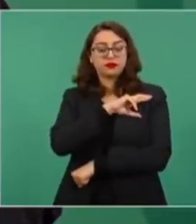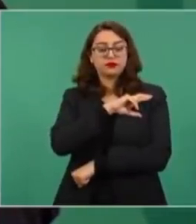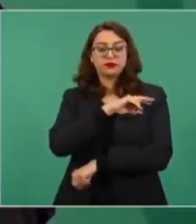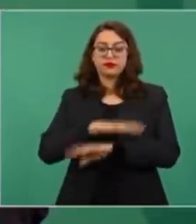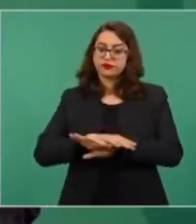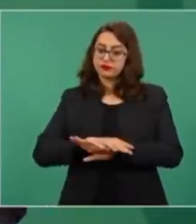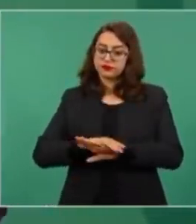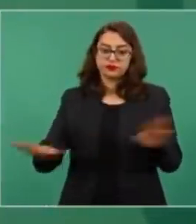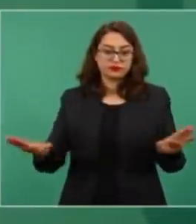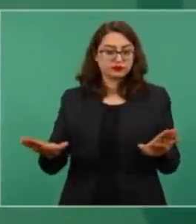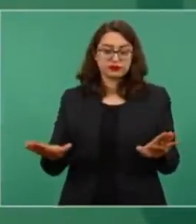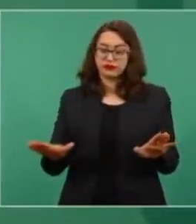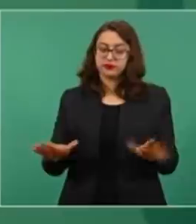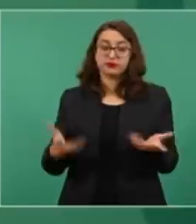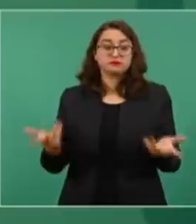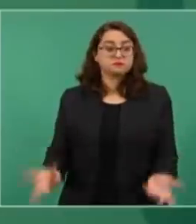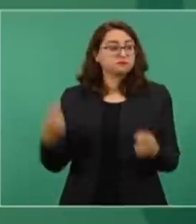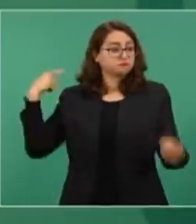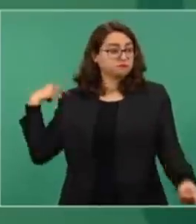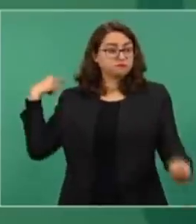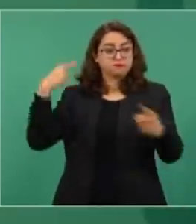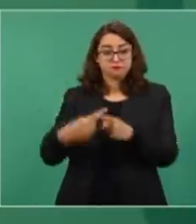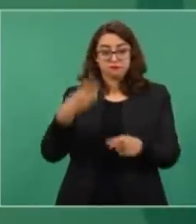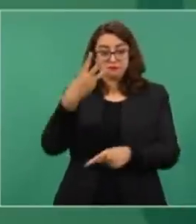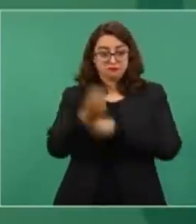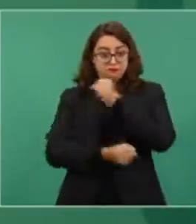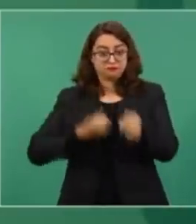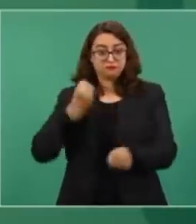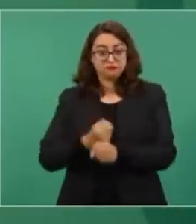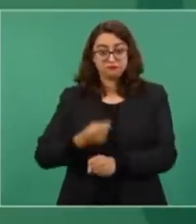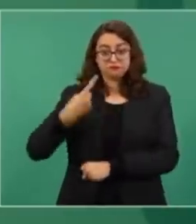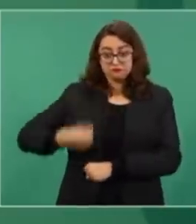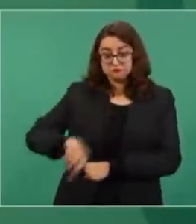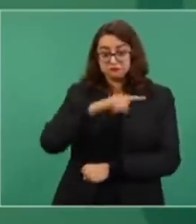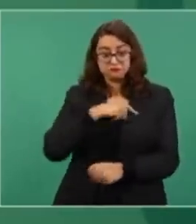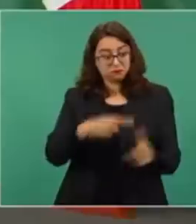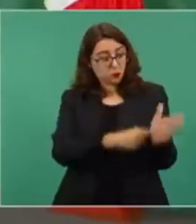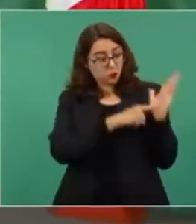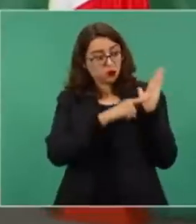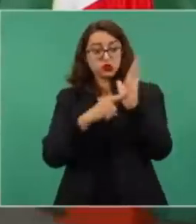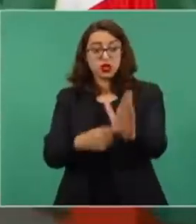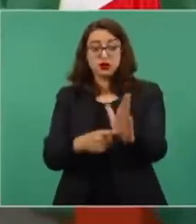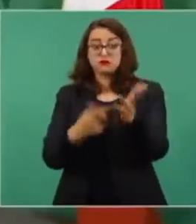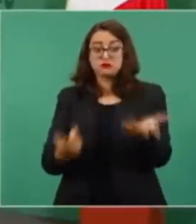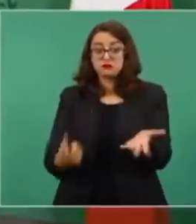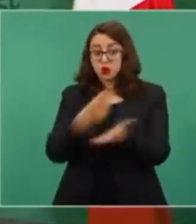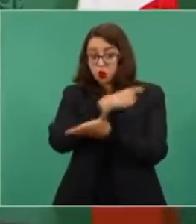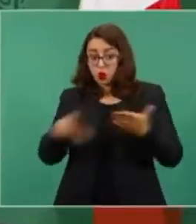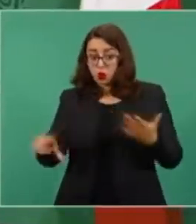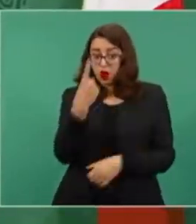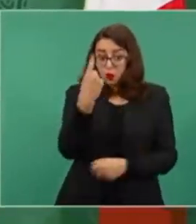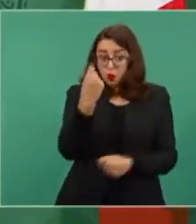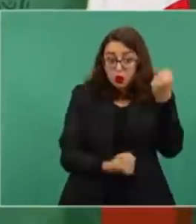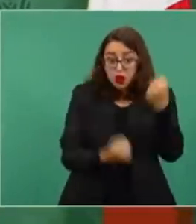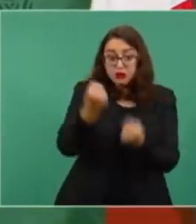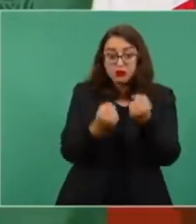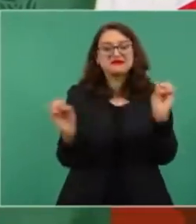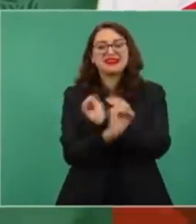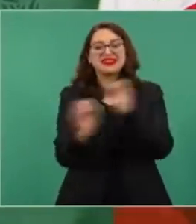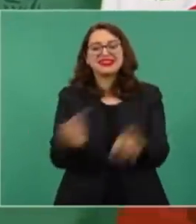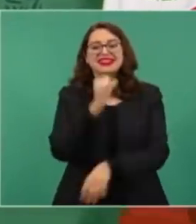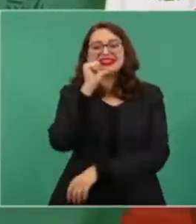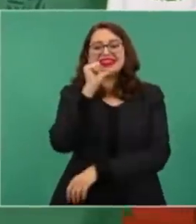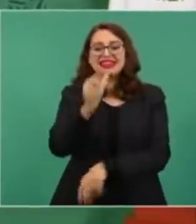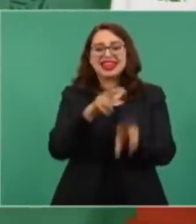Nosotros llevamos ya cerca de tres años y no hemos comprado un solo vehículo para funcionarios públicos,